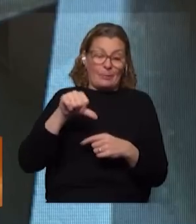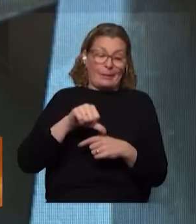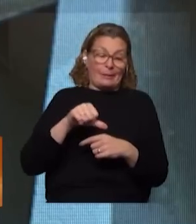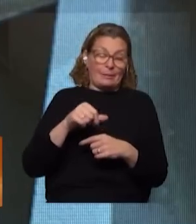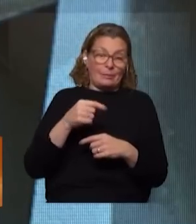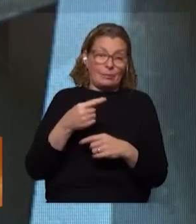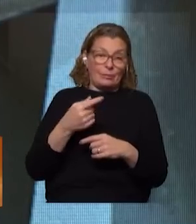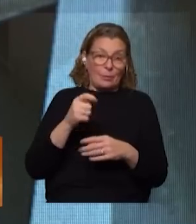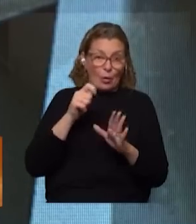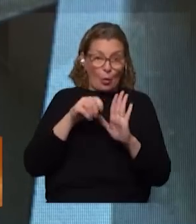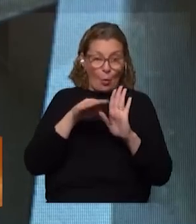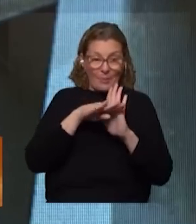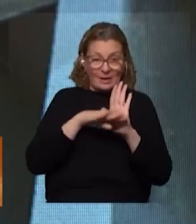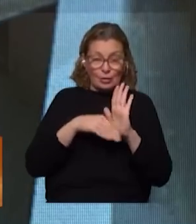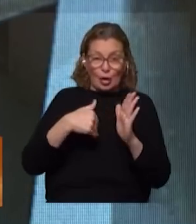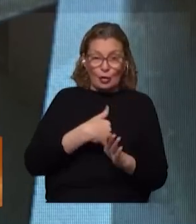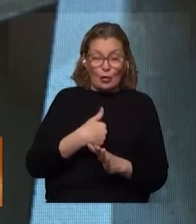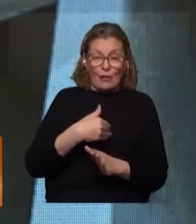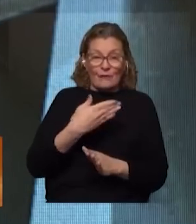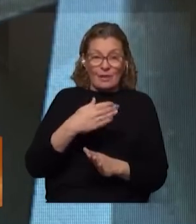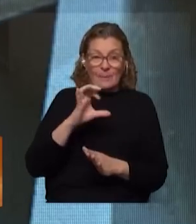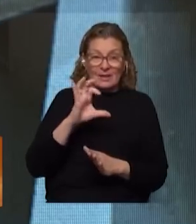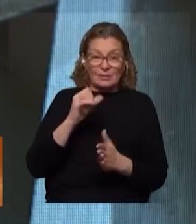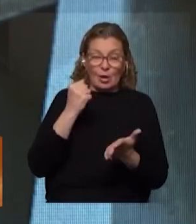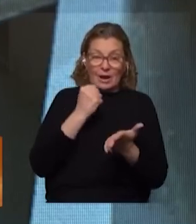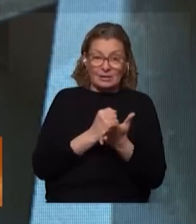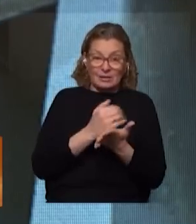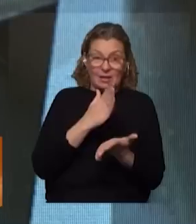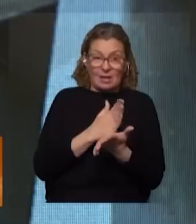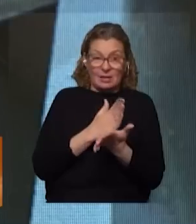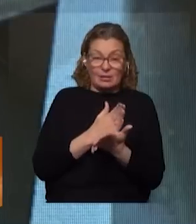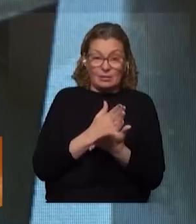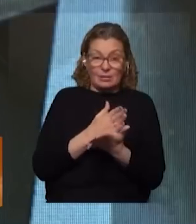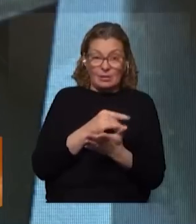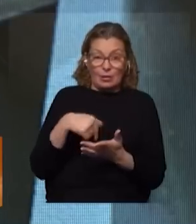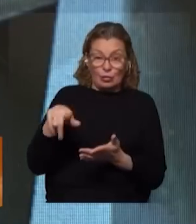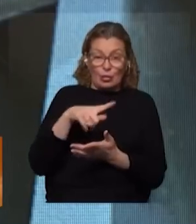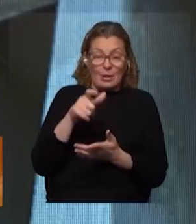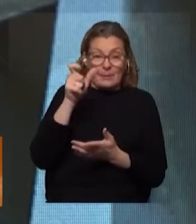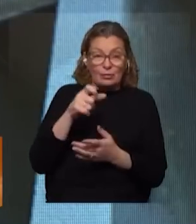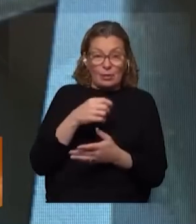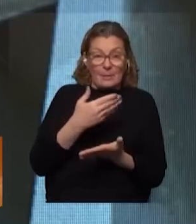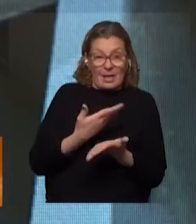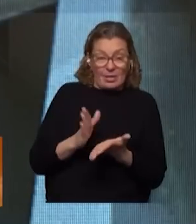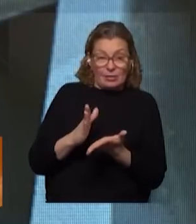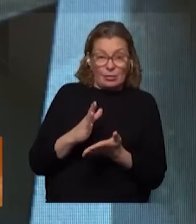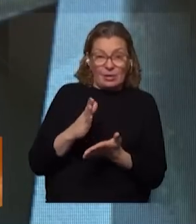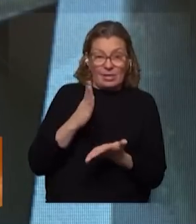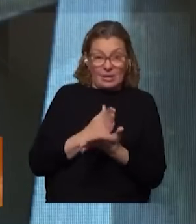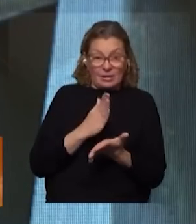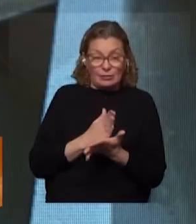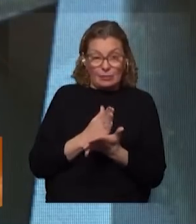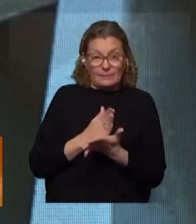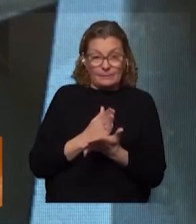el sentido que no estamos cumpliendo con el rol del BPS que es un rol garantista de derechos y que atiende a la población más vulnerable que tiene derechos para